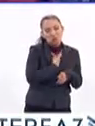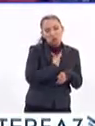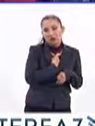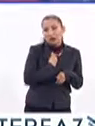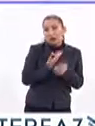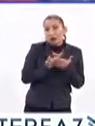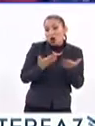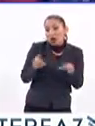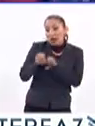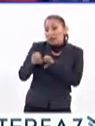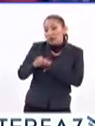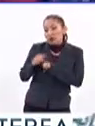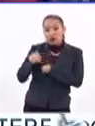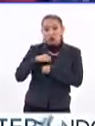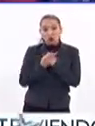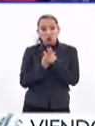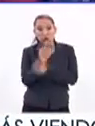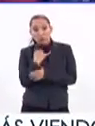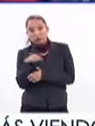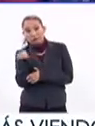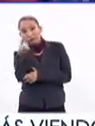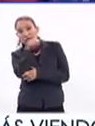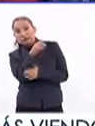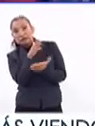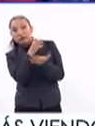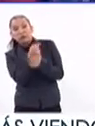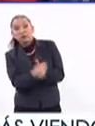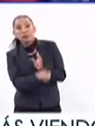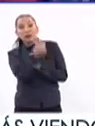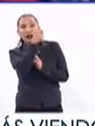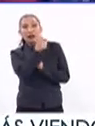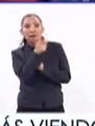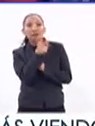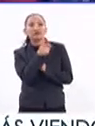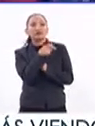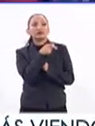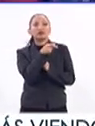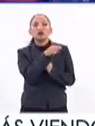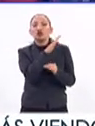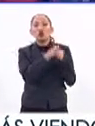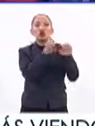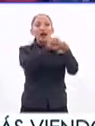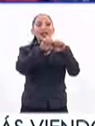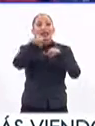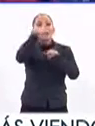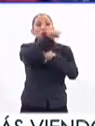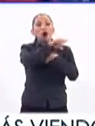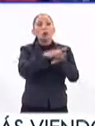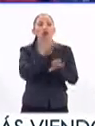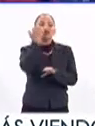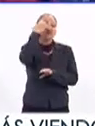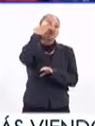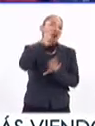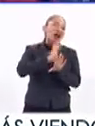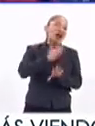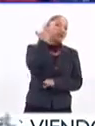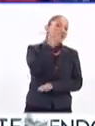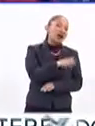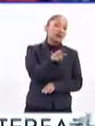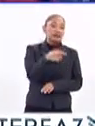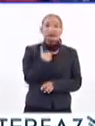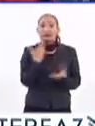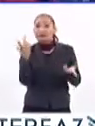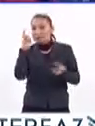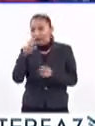individualmente. Nosotros éramos novatos y estábamos entrando por primera vez y todos los equipos allá eran como veteranos. Entonces